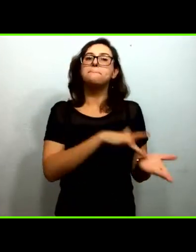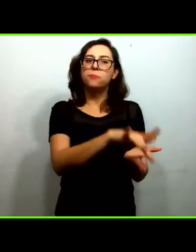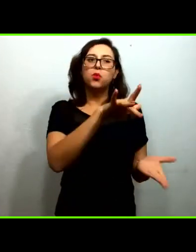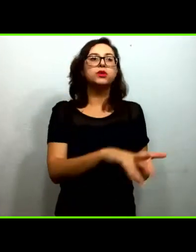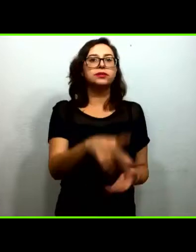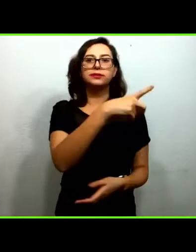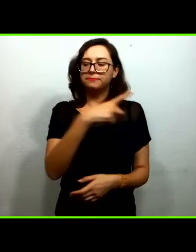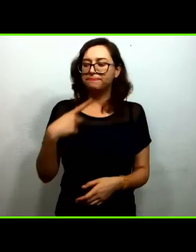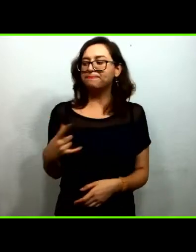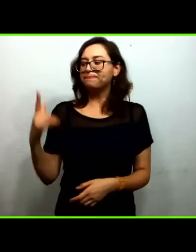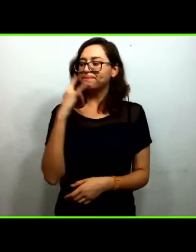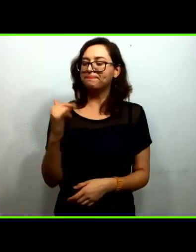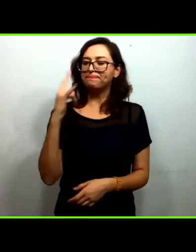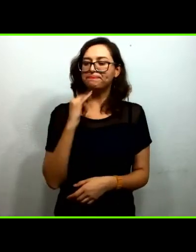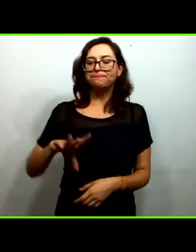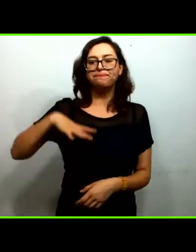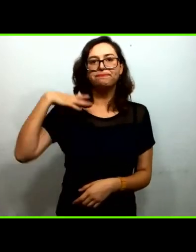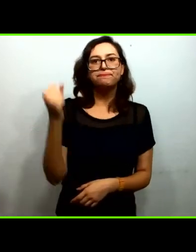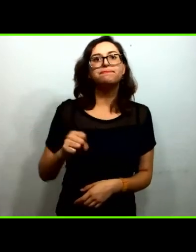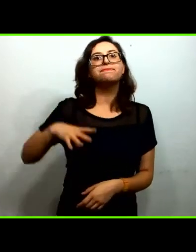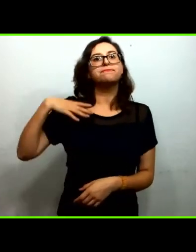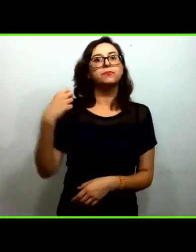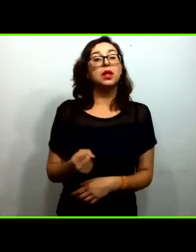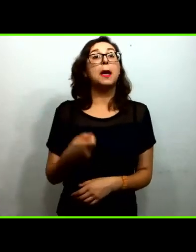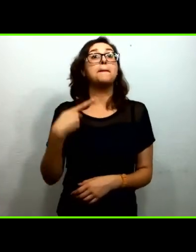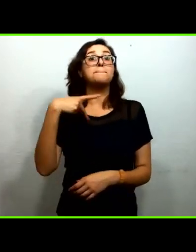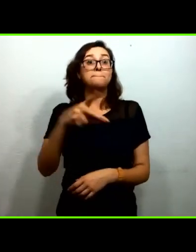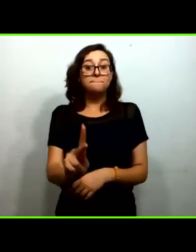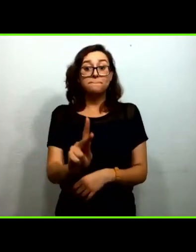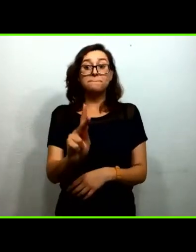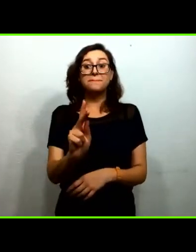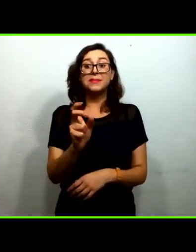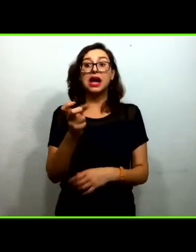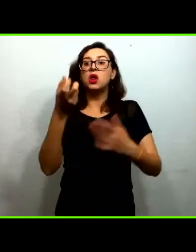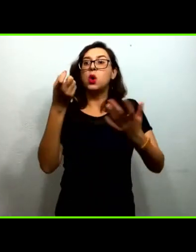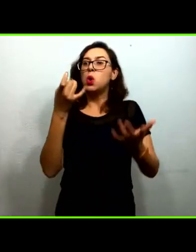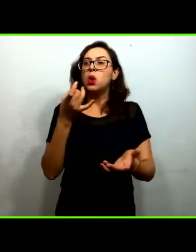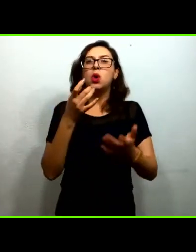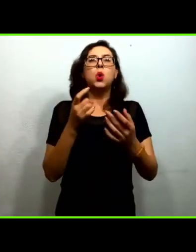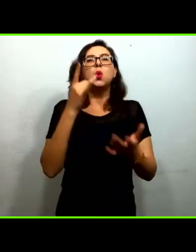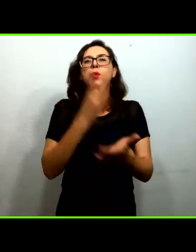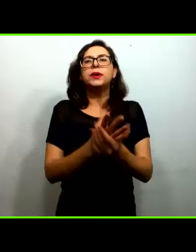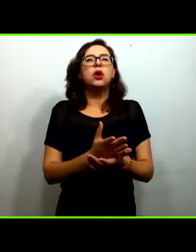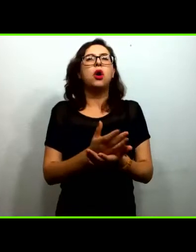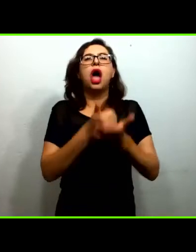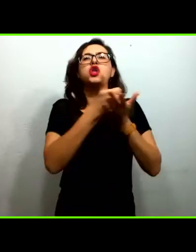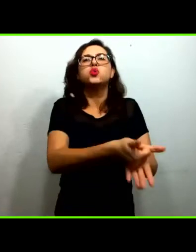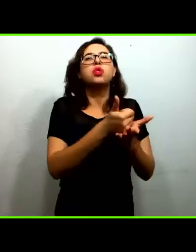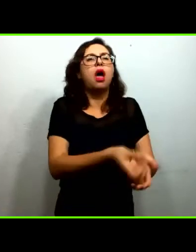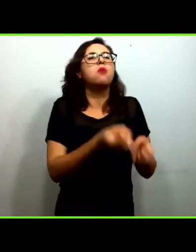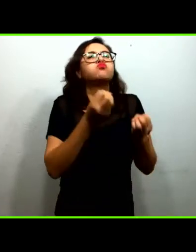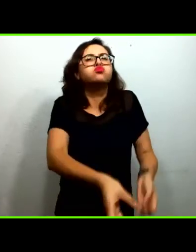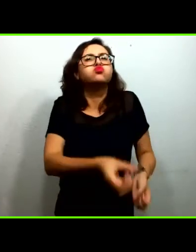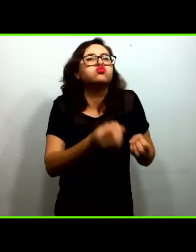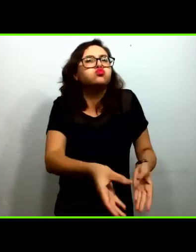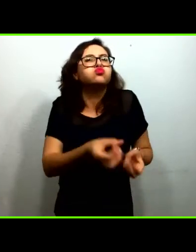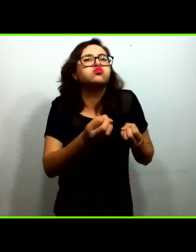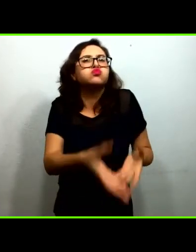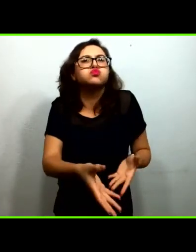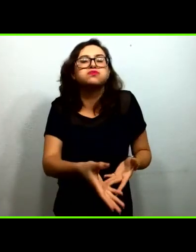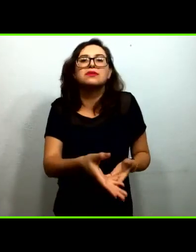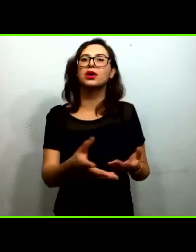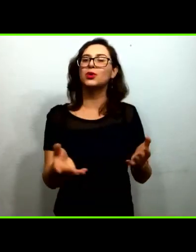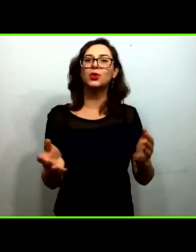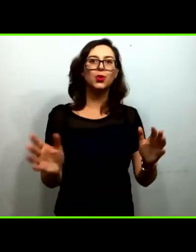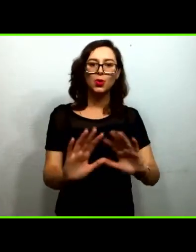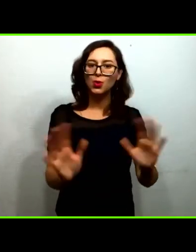esfuerzo pero más allá de esta mirada asistencialista de llevar recursos y llevar cosas que funcionen para la escuela